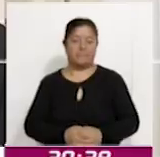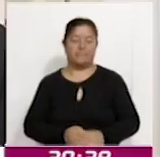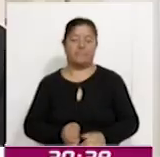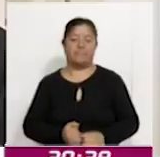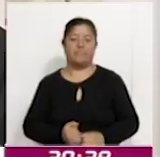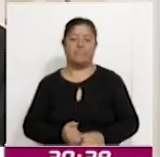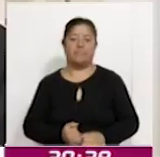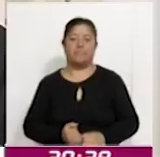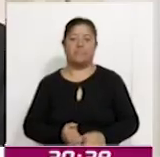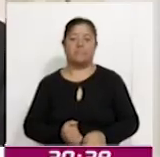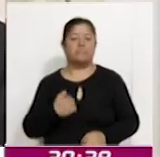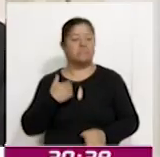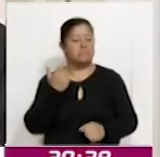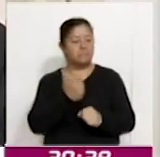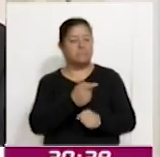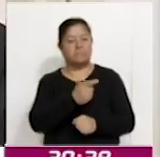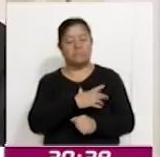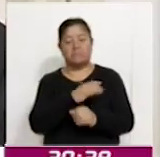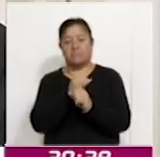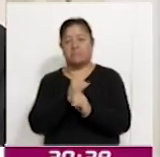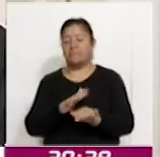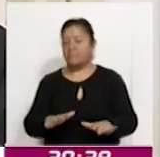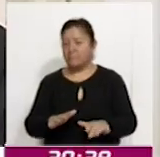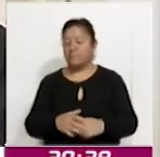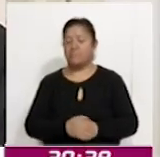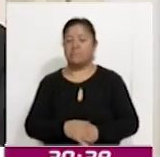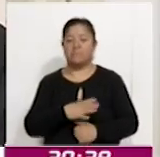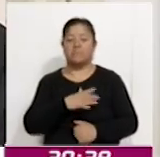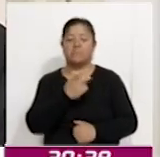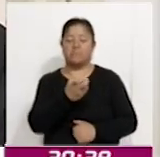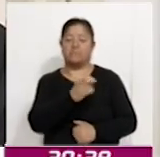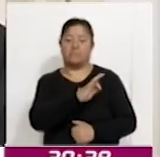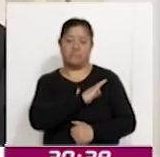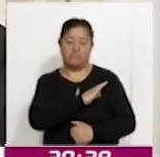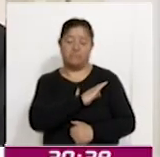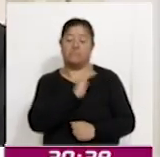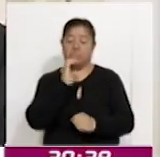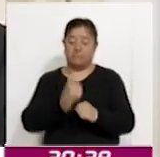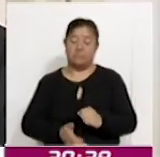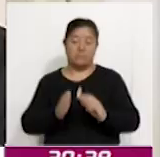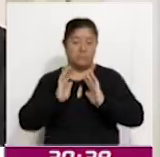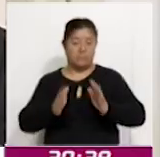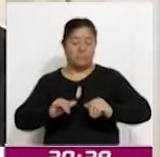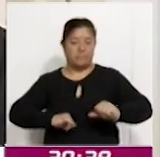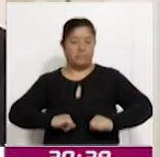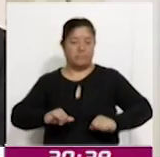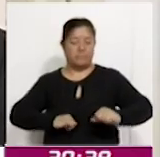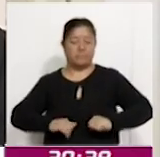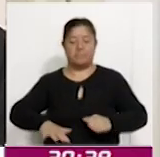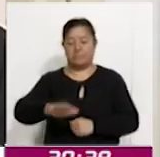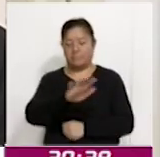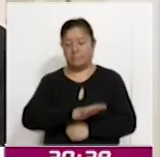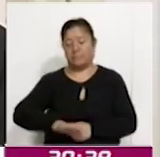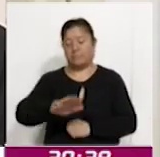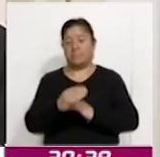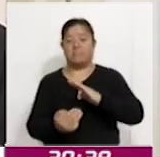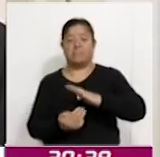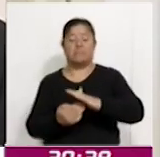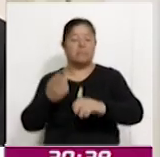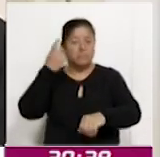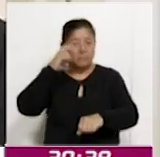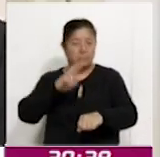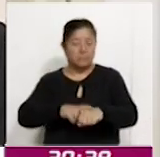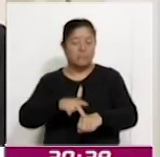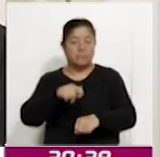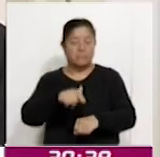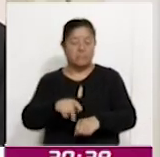cuenta de informes que dan fe de que ya concluimos las actividades de integración de las mesas directivas de casilla,